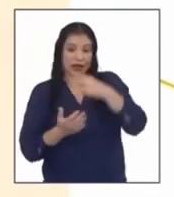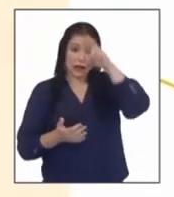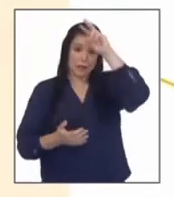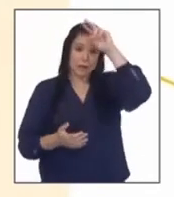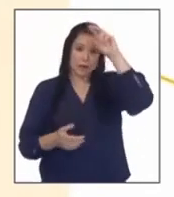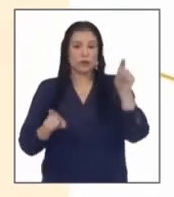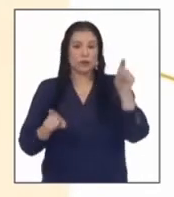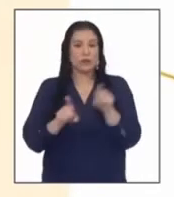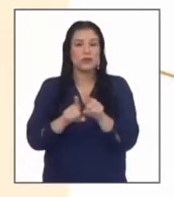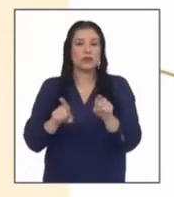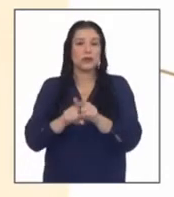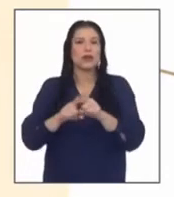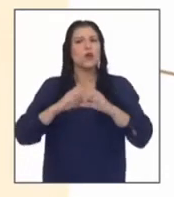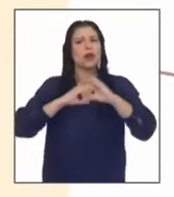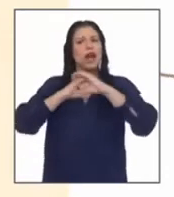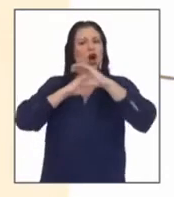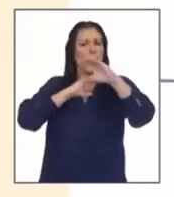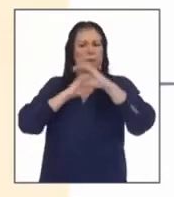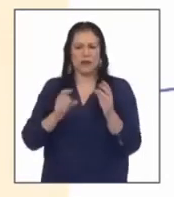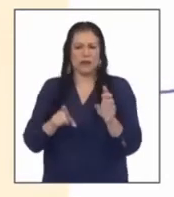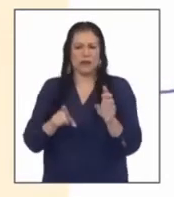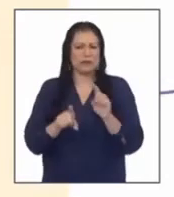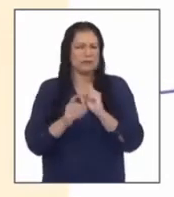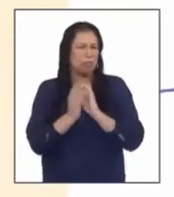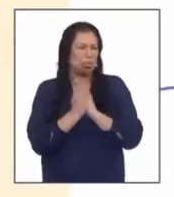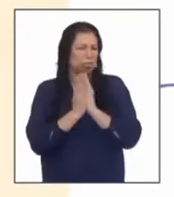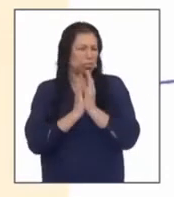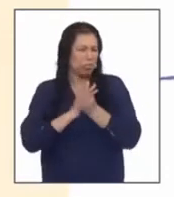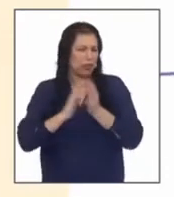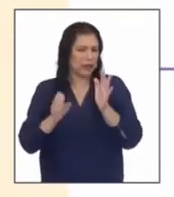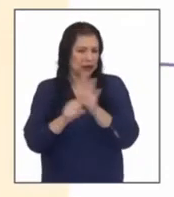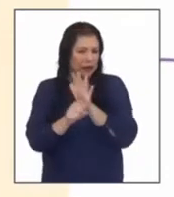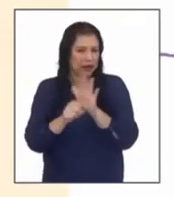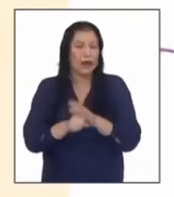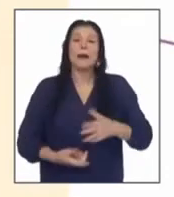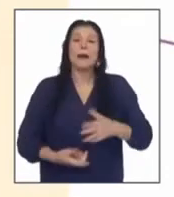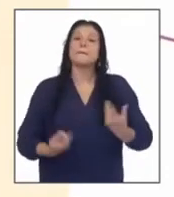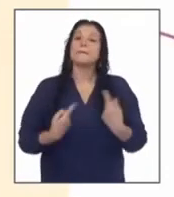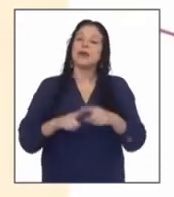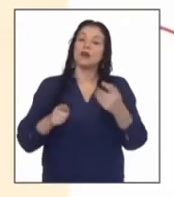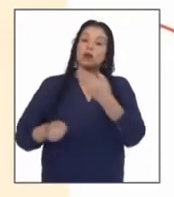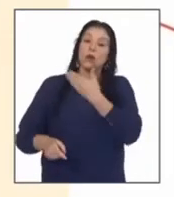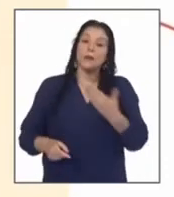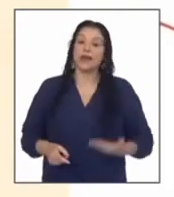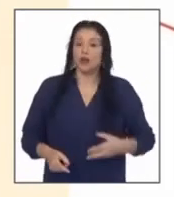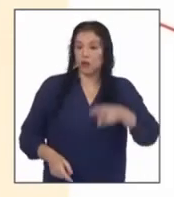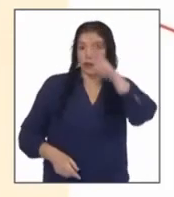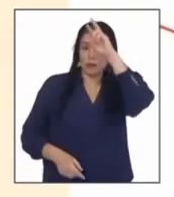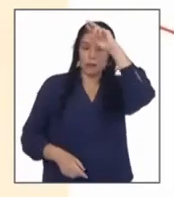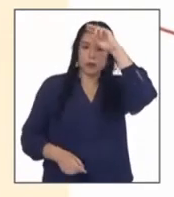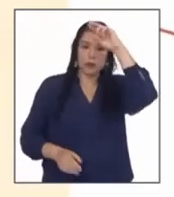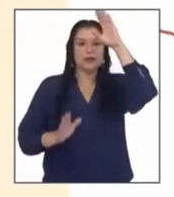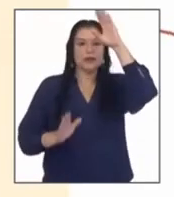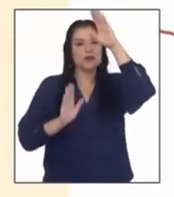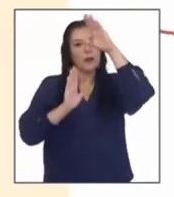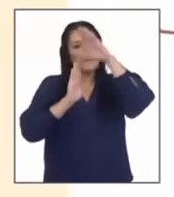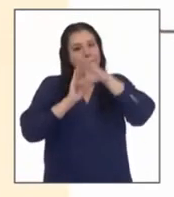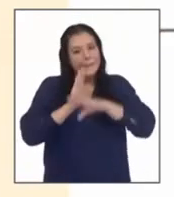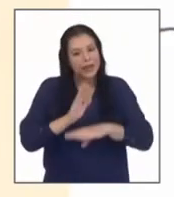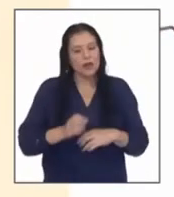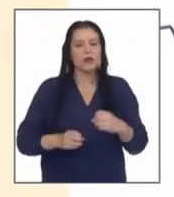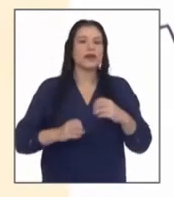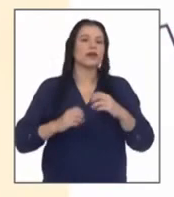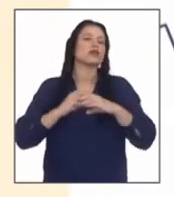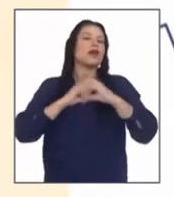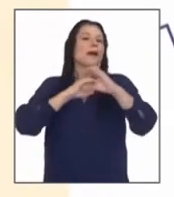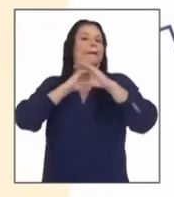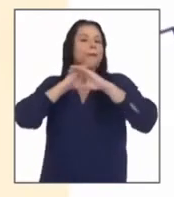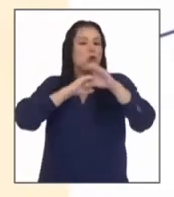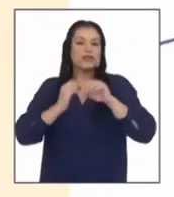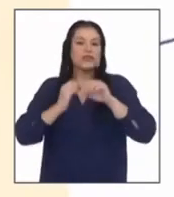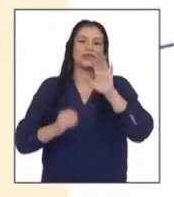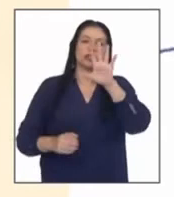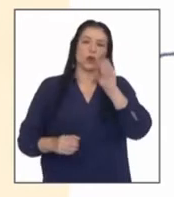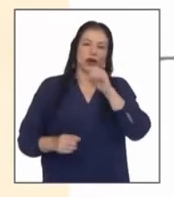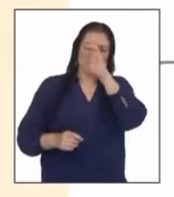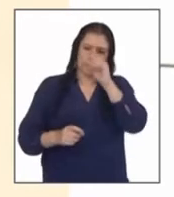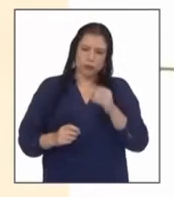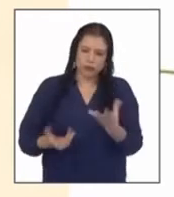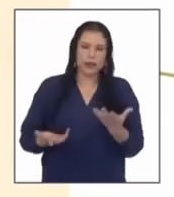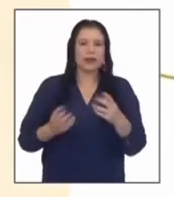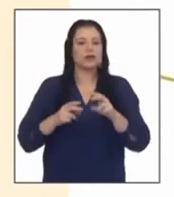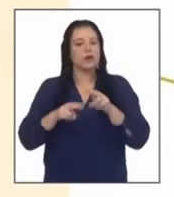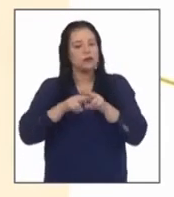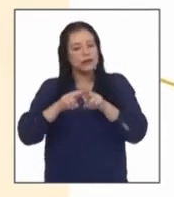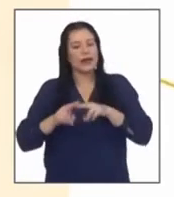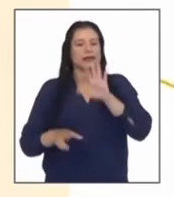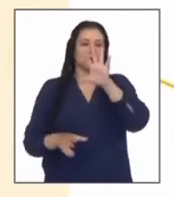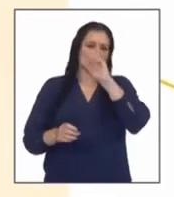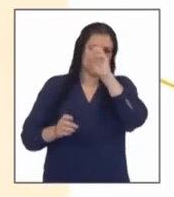una gran combi llena sin embargo el gobierno peruano ha ordenado reducir a la mitad el aforo de todas las unidades por temor al kobe 19